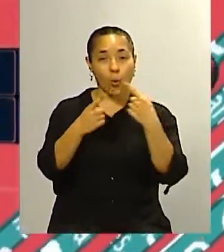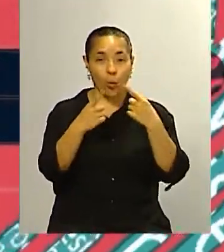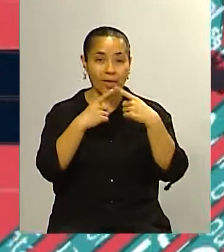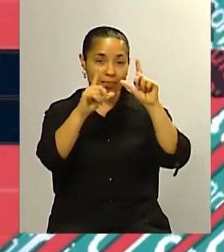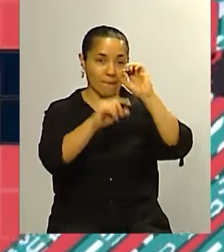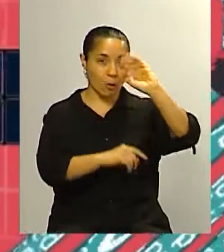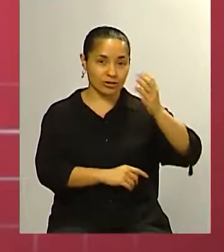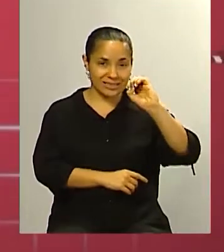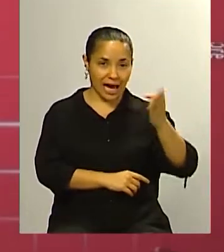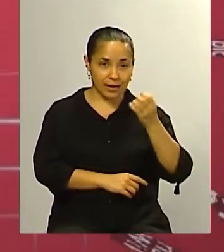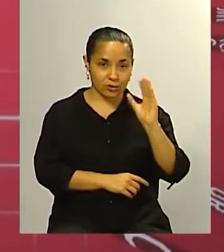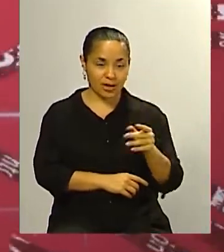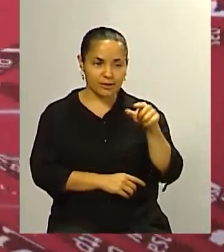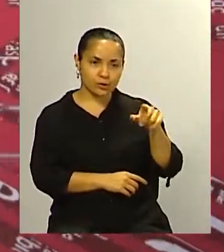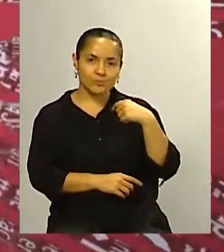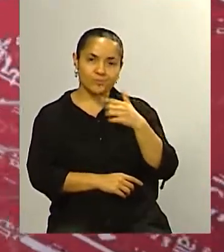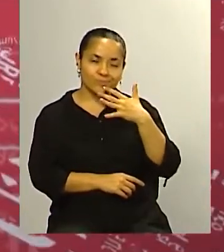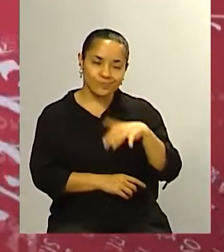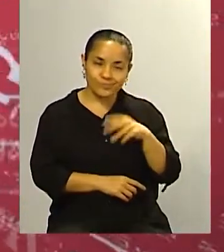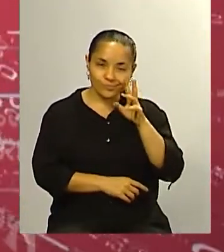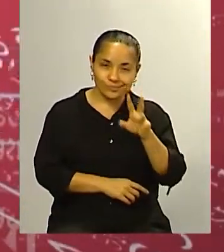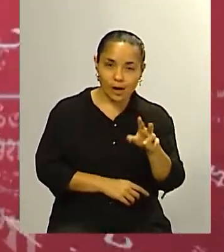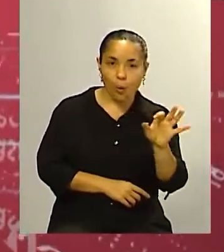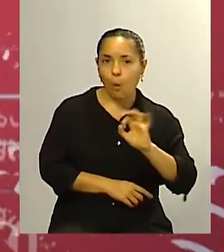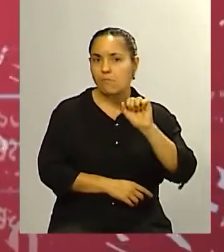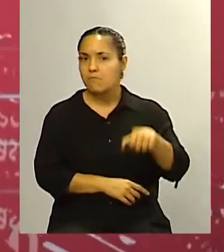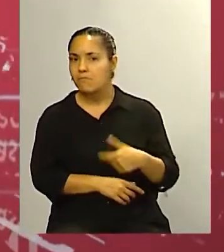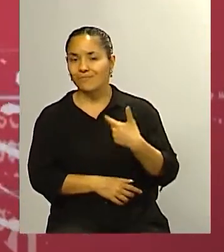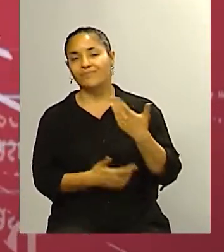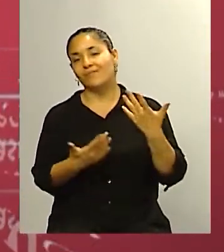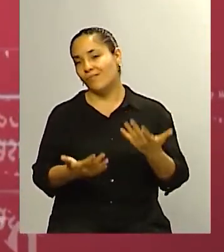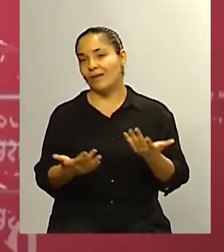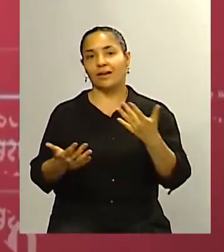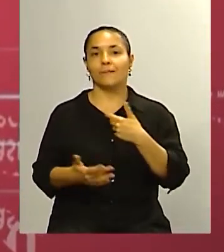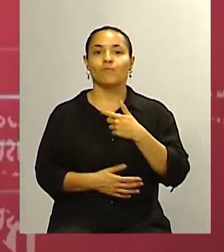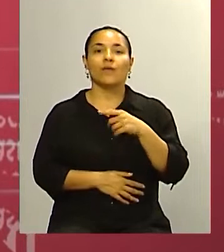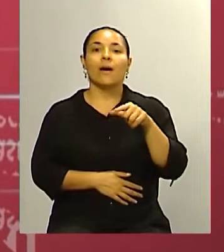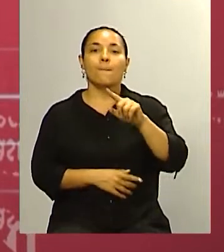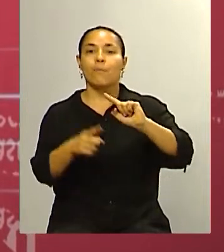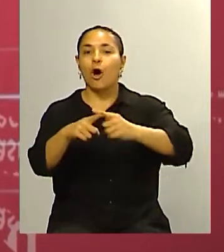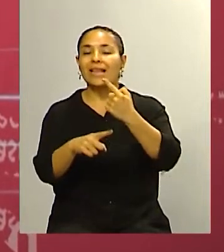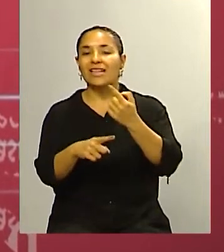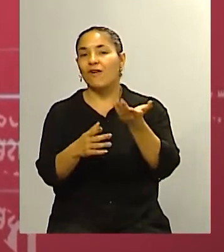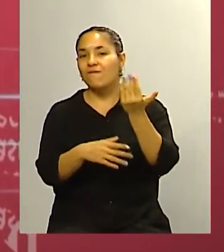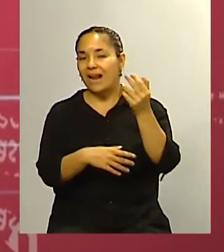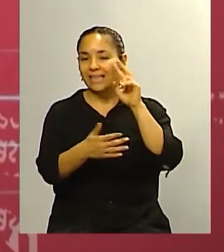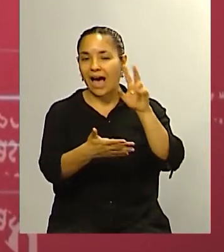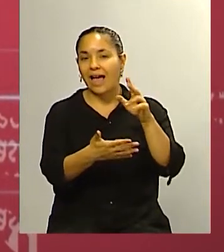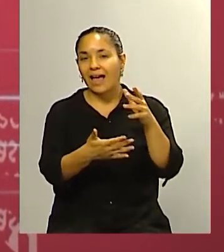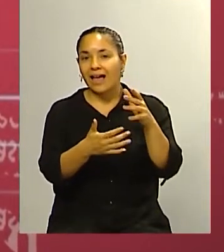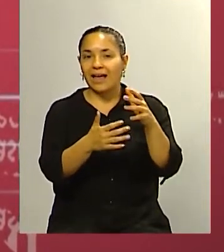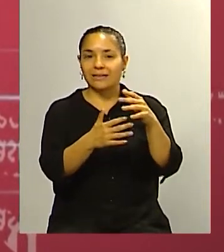no y además déjame decirte que no es un problema solamente de la mala lectura de la política creo que también